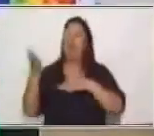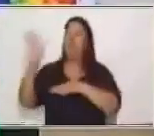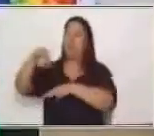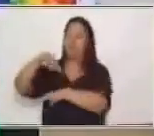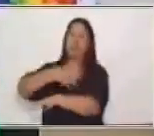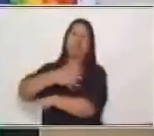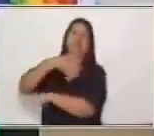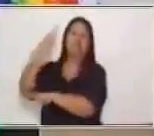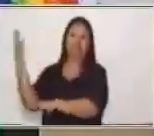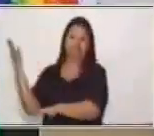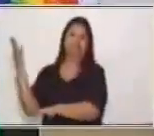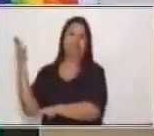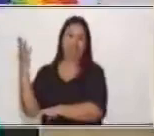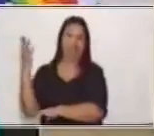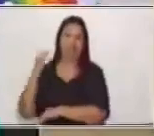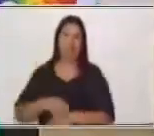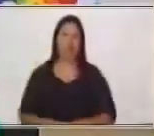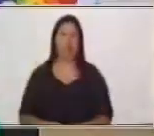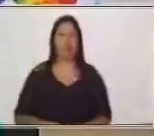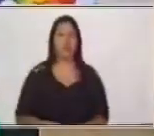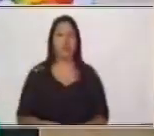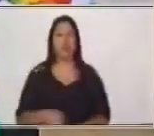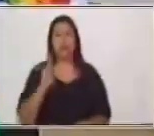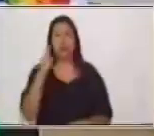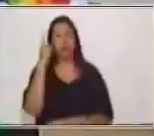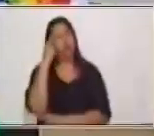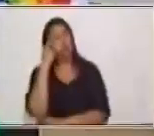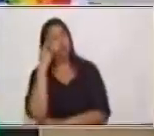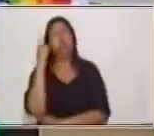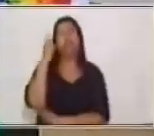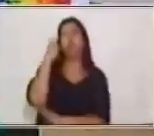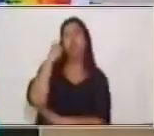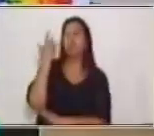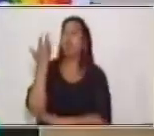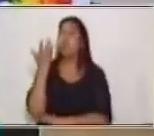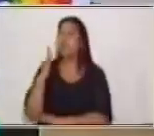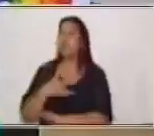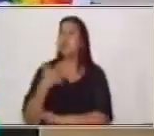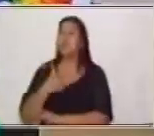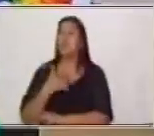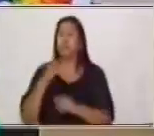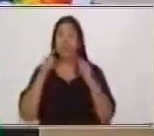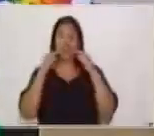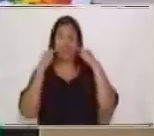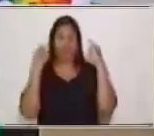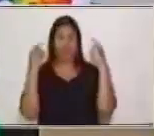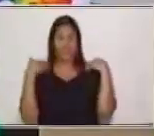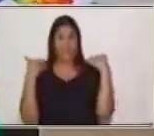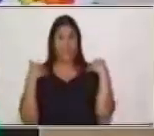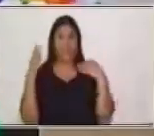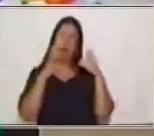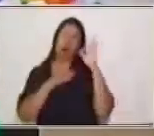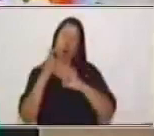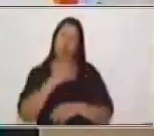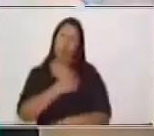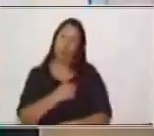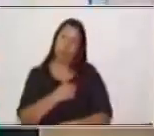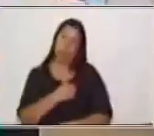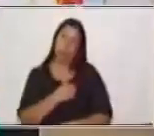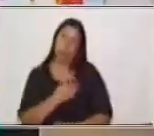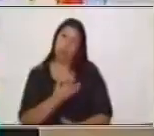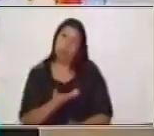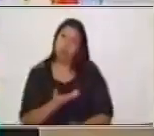Aquí el arco iris puede ser que nos haga pensar, verdad, que nos haga sentir o felices o nostálgicos, verdad.